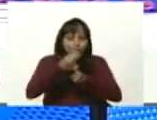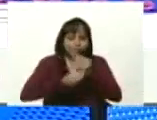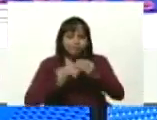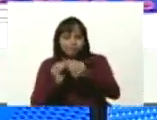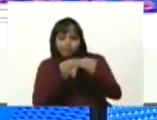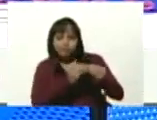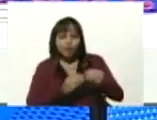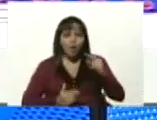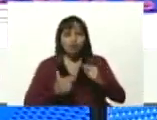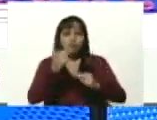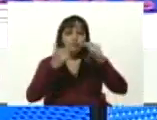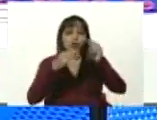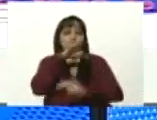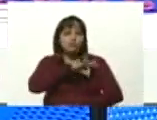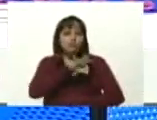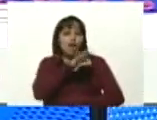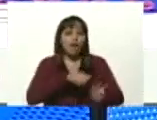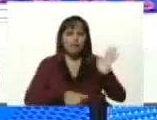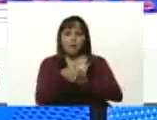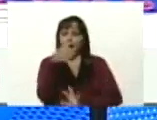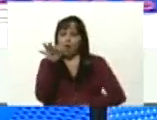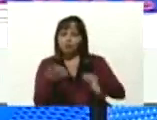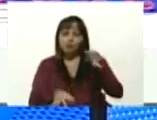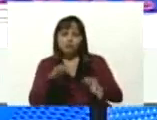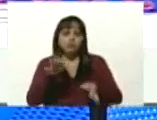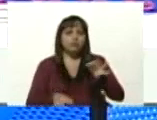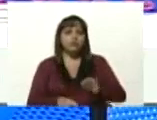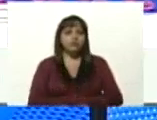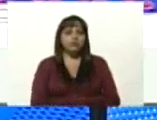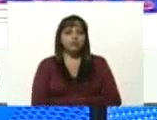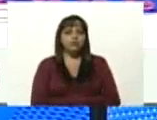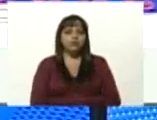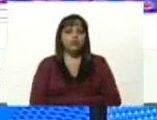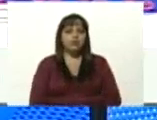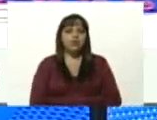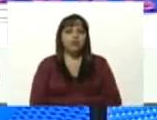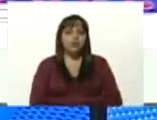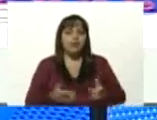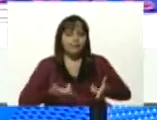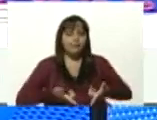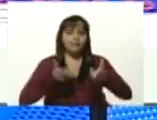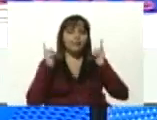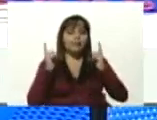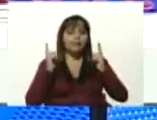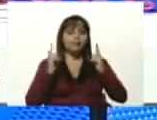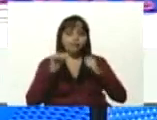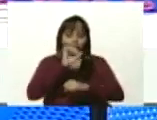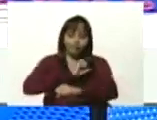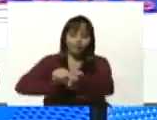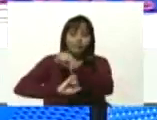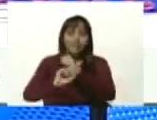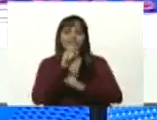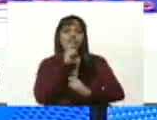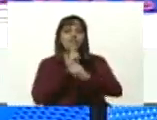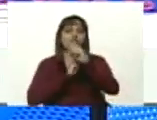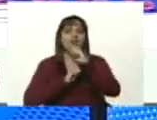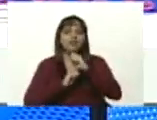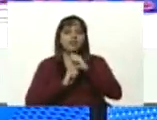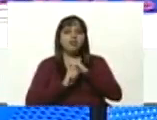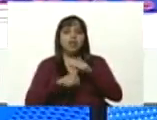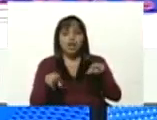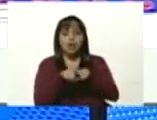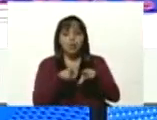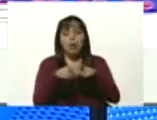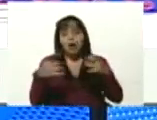construcción de una sociedad más justa, que permita enfrentar pruebas como las que hemos